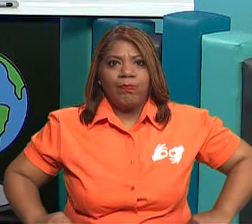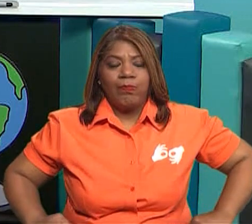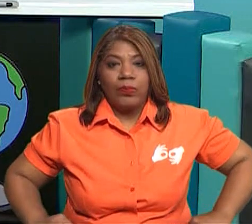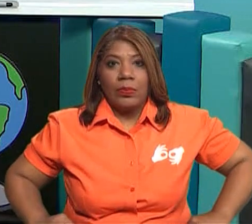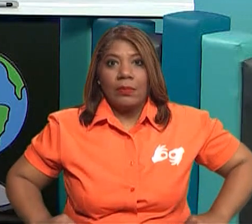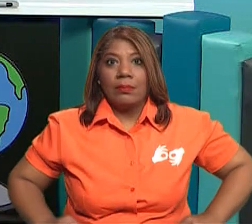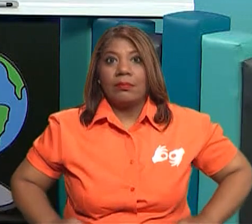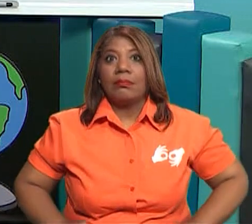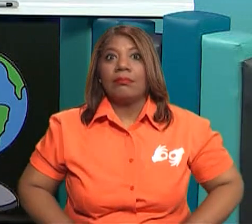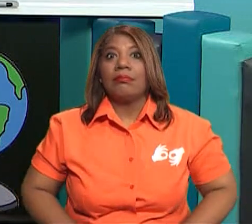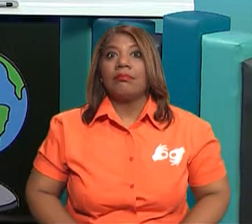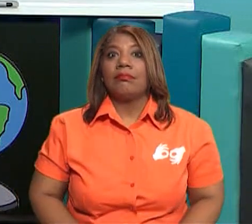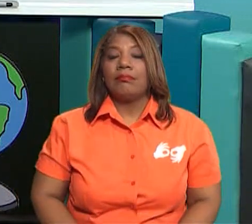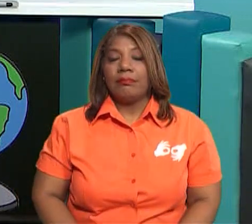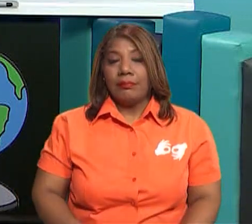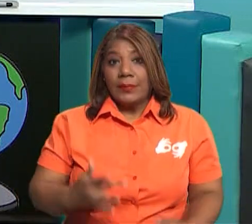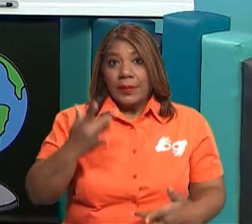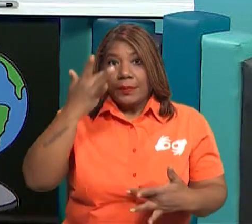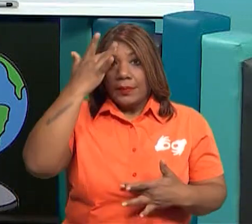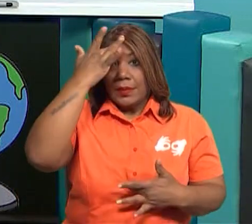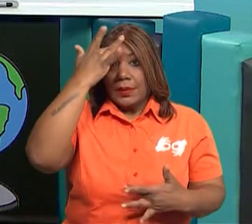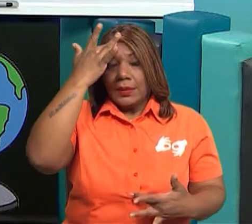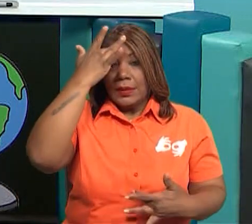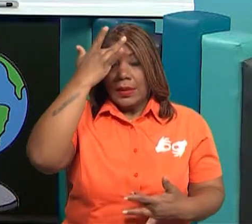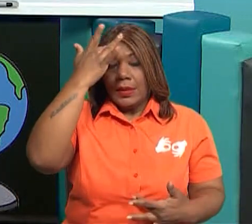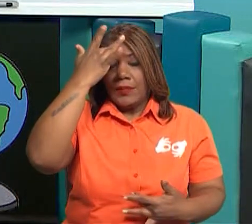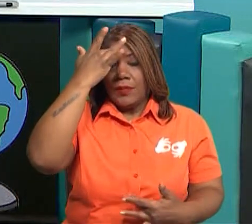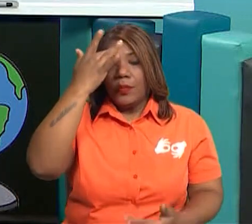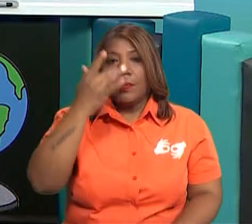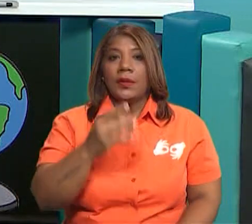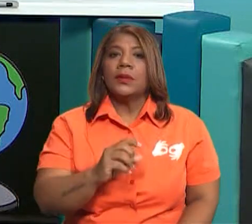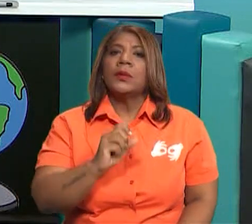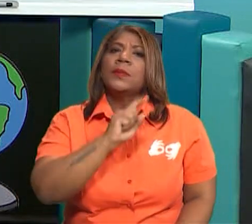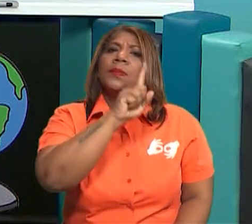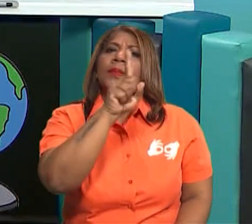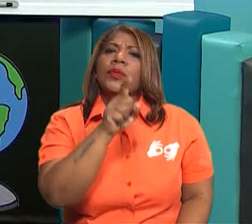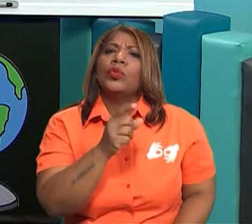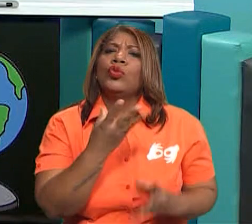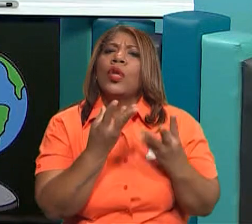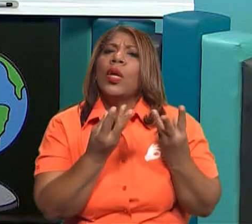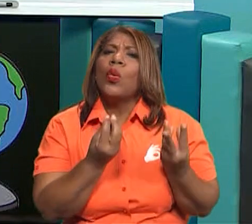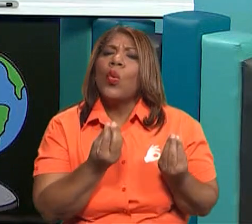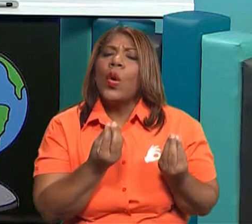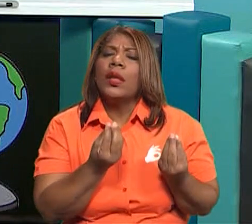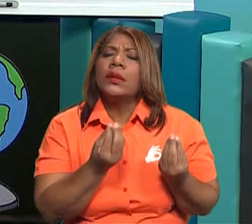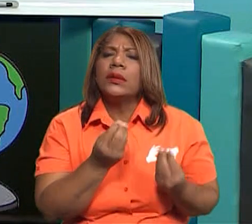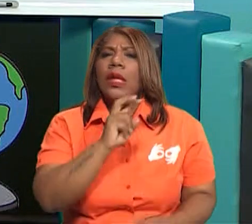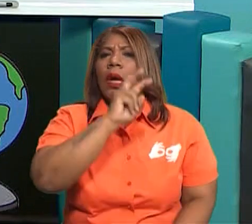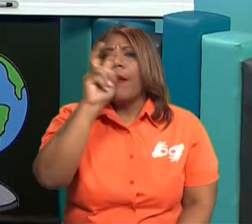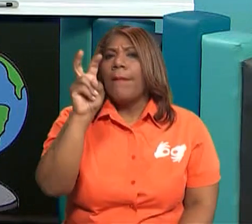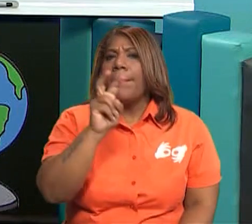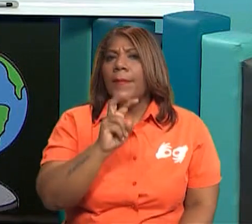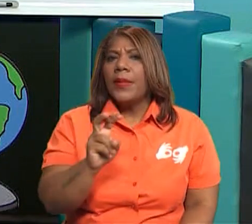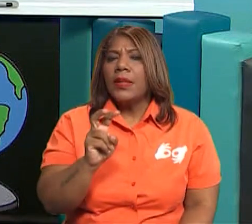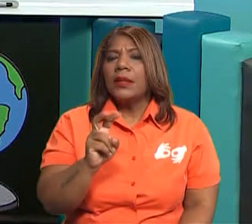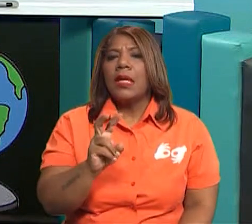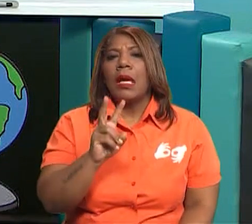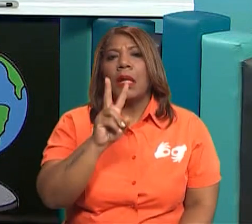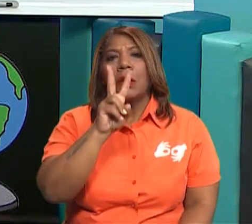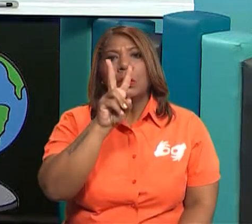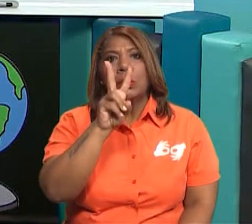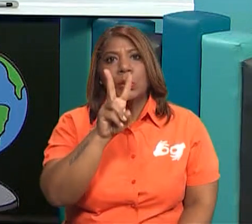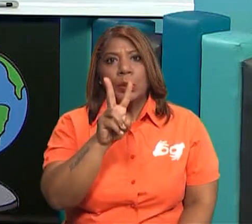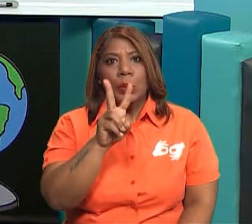Así que, maestro, ¿cuántas veces debo comer mi pizza? Ok, tranquilamente. Come una pizza unas dos o tres veces